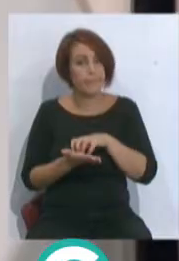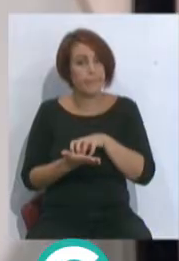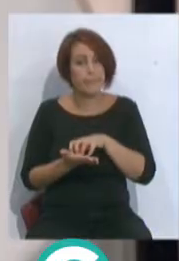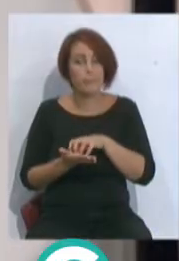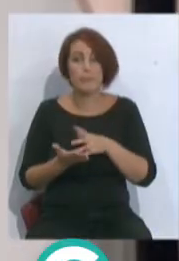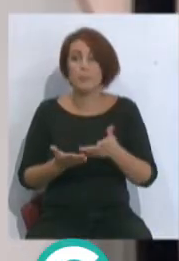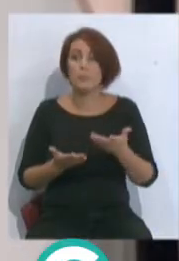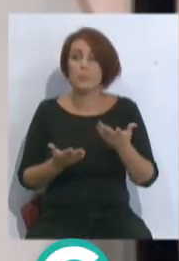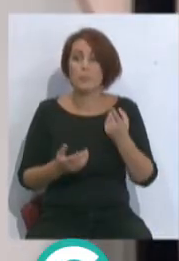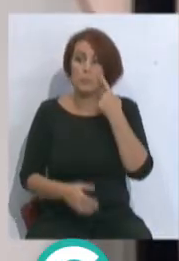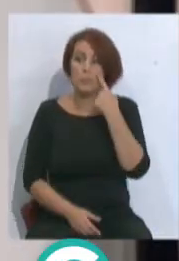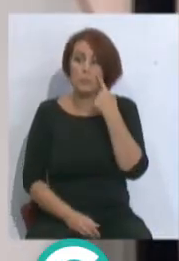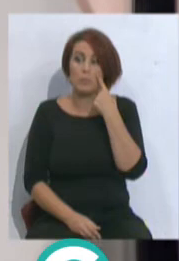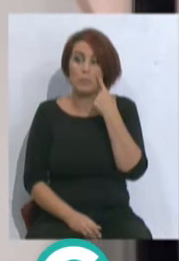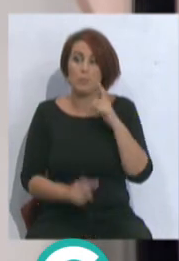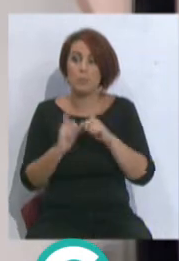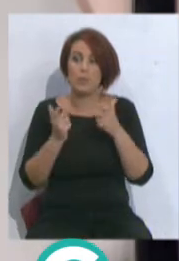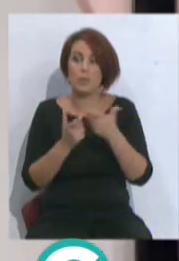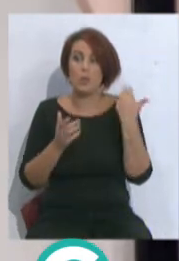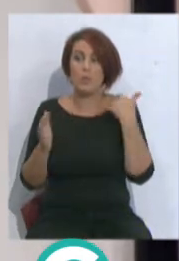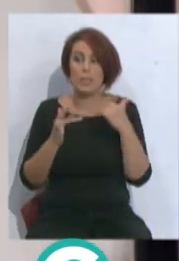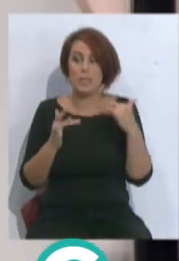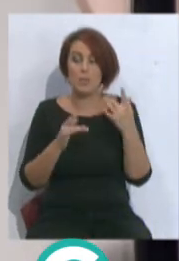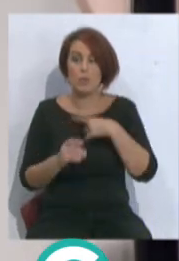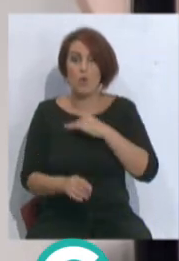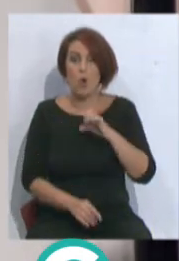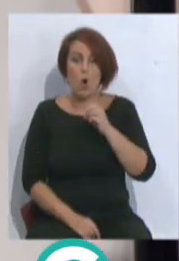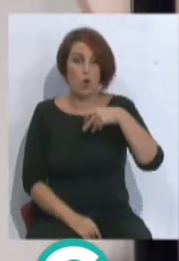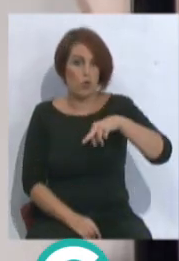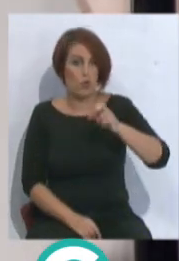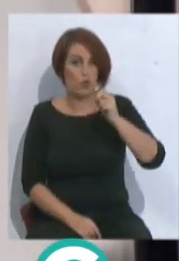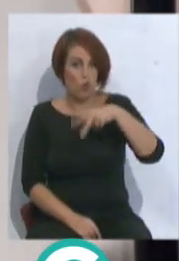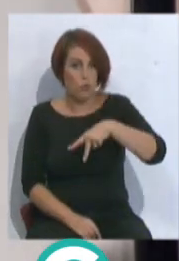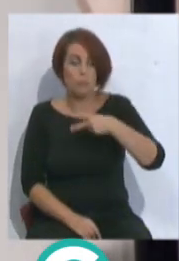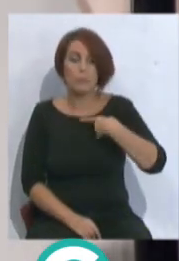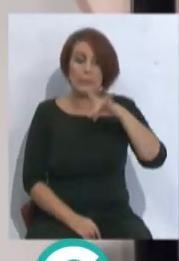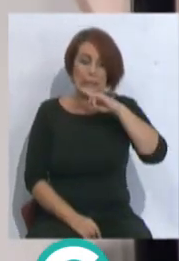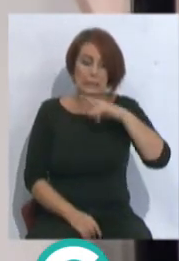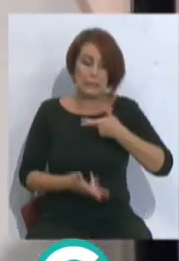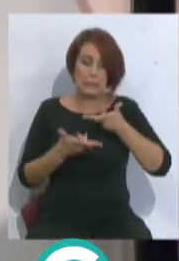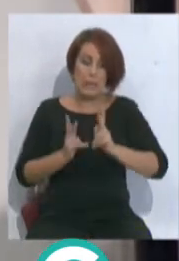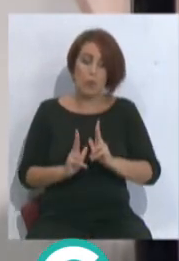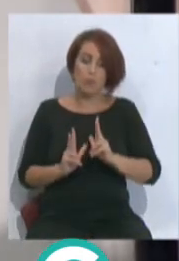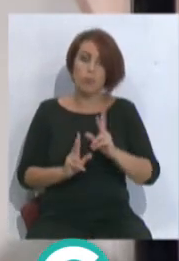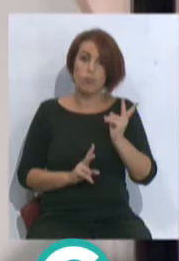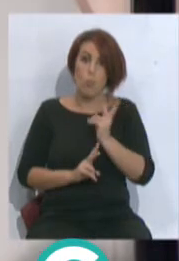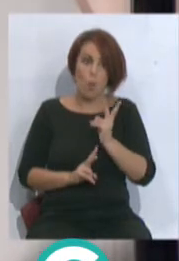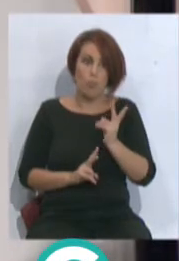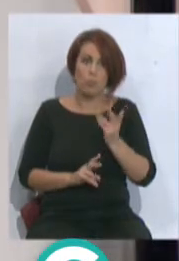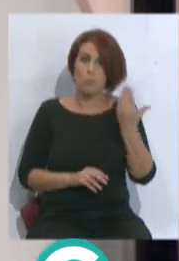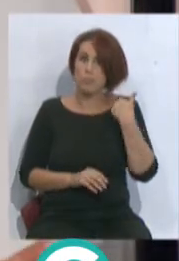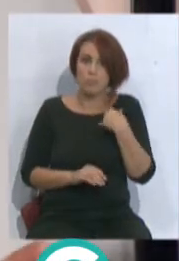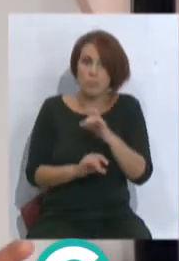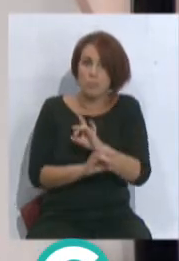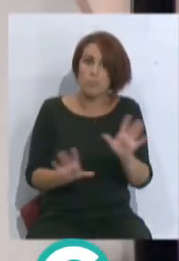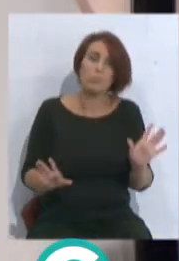Pero si ahora... Mira, que yo creo que el partido del Barça fue... Sí, teníamos a Johnson y a Schocker en el banquillo. Cuando esos dos jugadores eran indiscutibles,